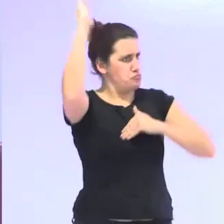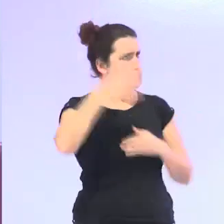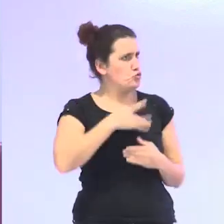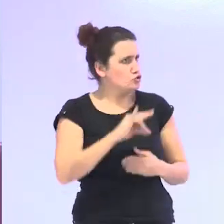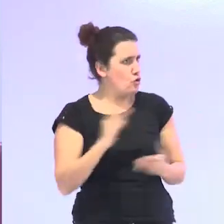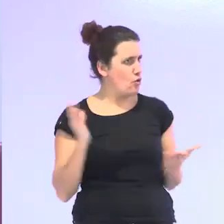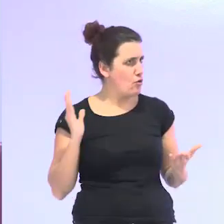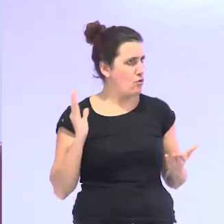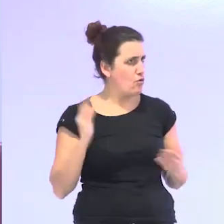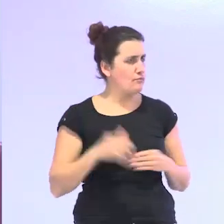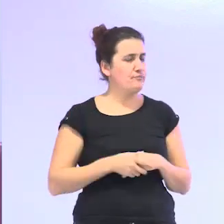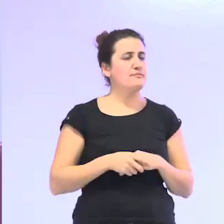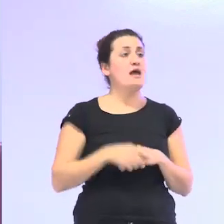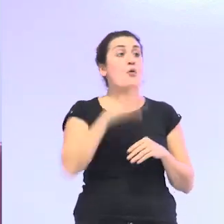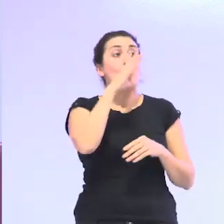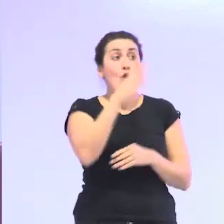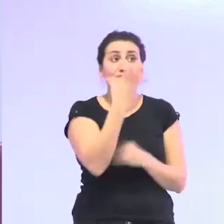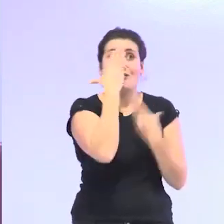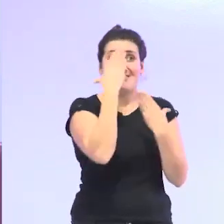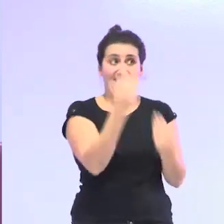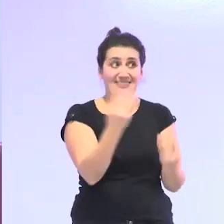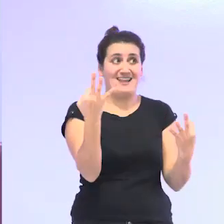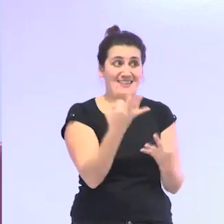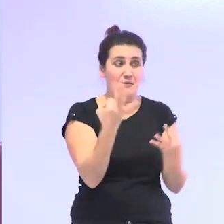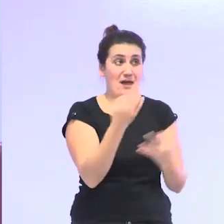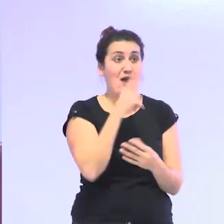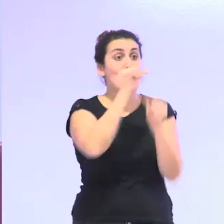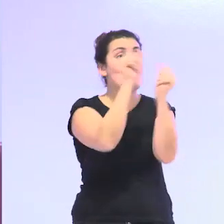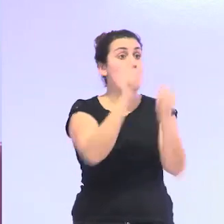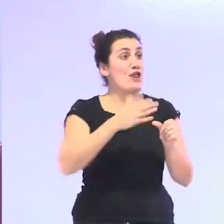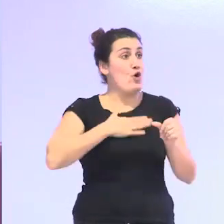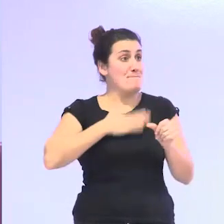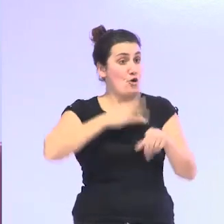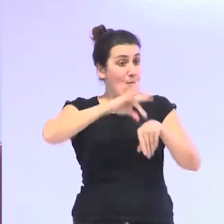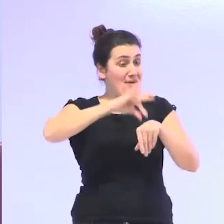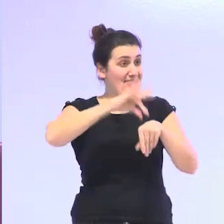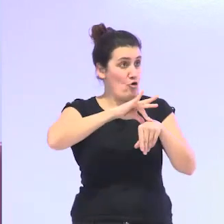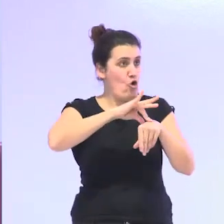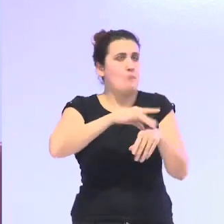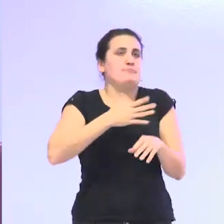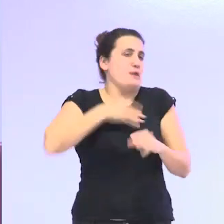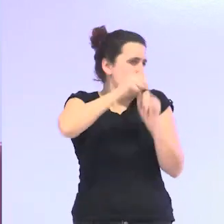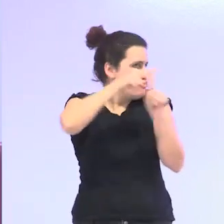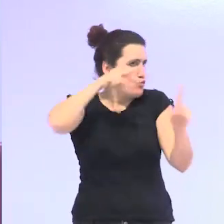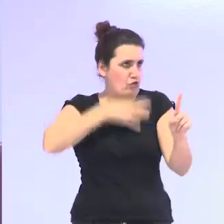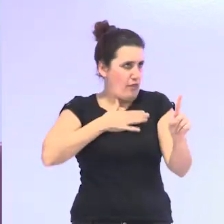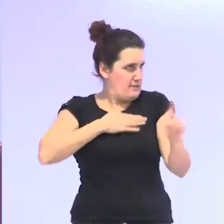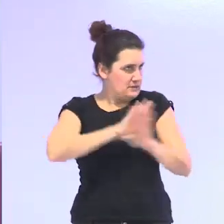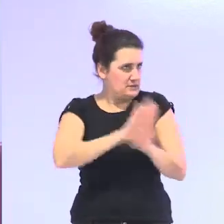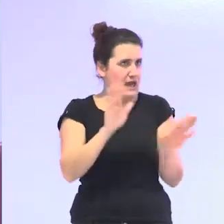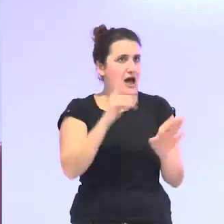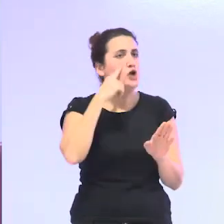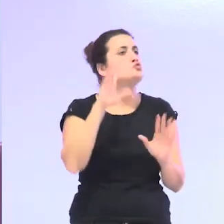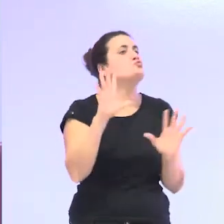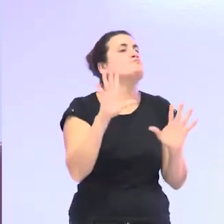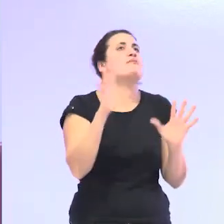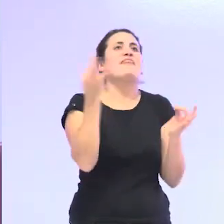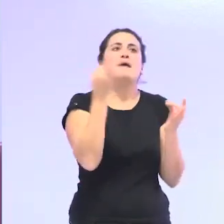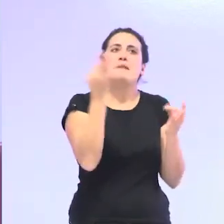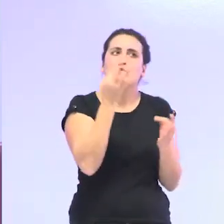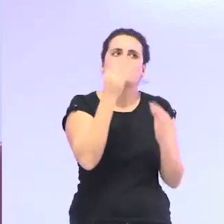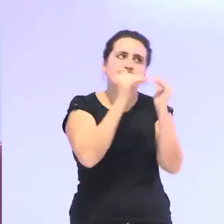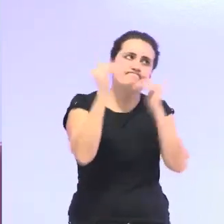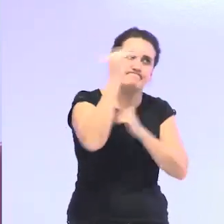por eso hay que entender que este modelo biomédico fundamentalmente desde mi punto de vista hay que superar una serie de cosas